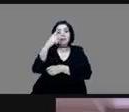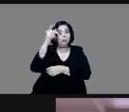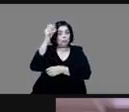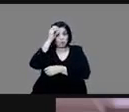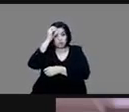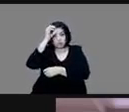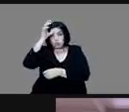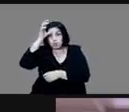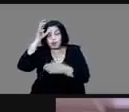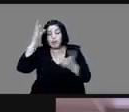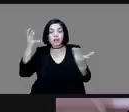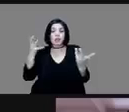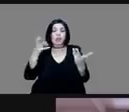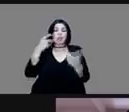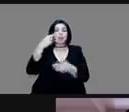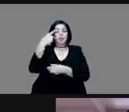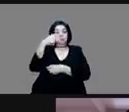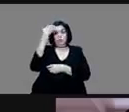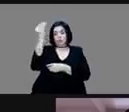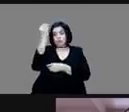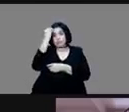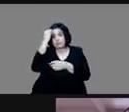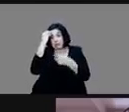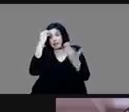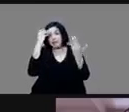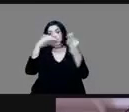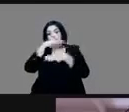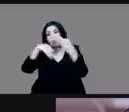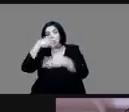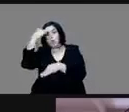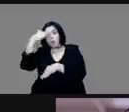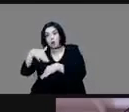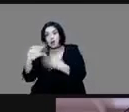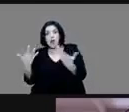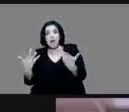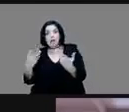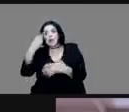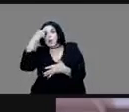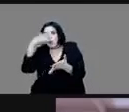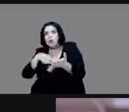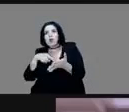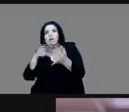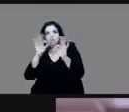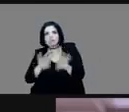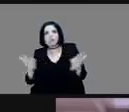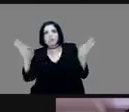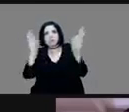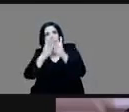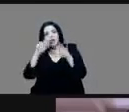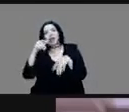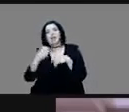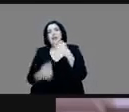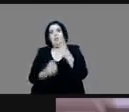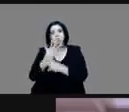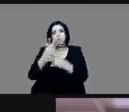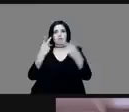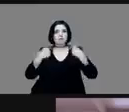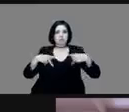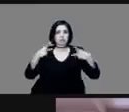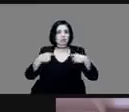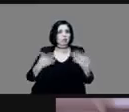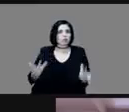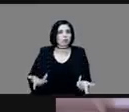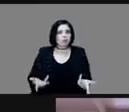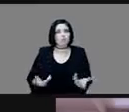su sabiduría en estos temas creo que siempre iluminan el camino de los nuevos historiales. Los nuevos investigadores, las